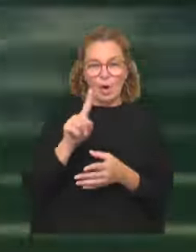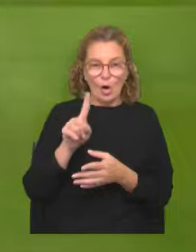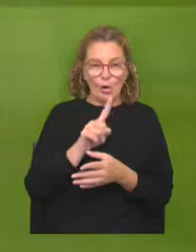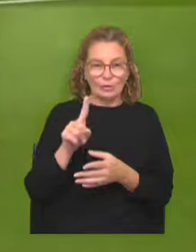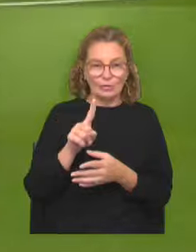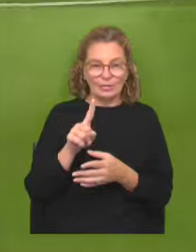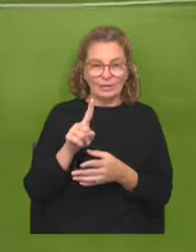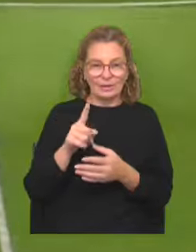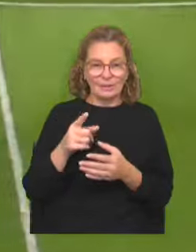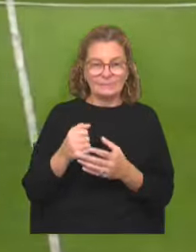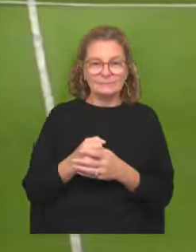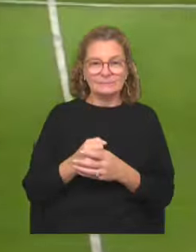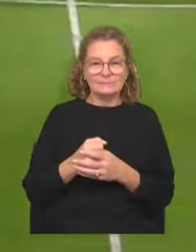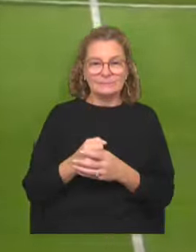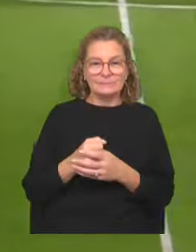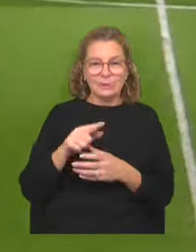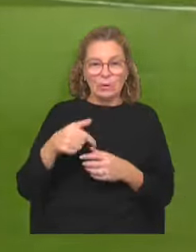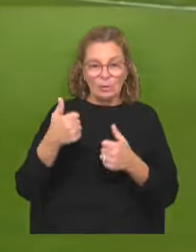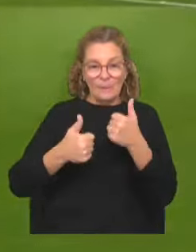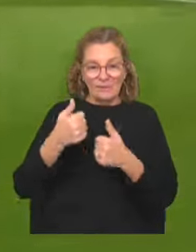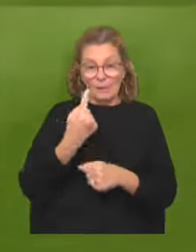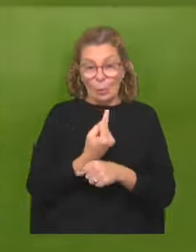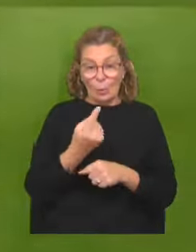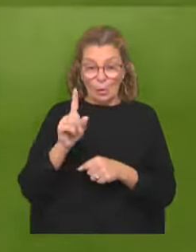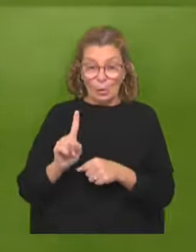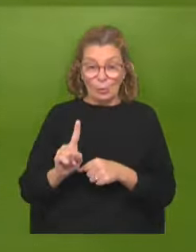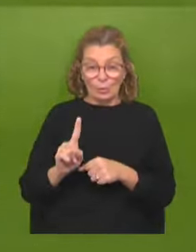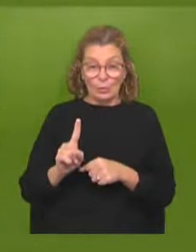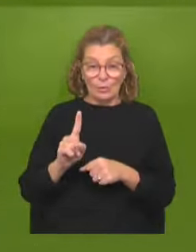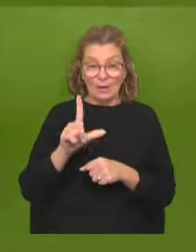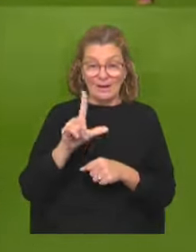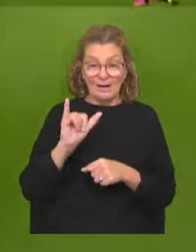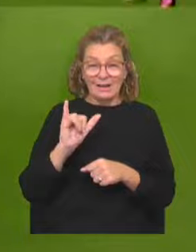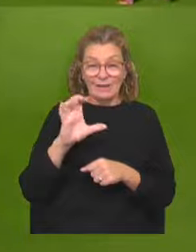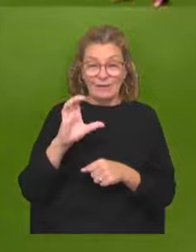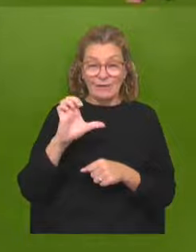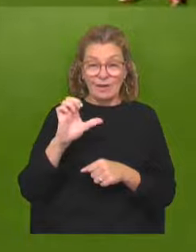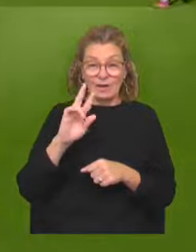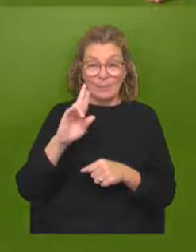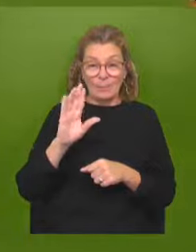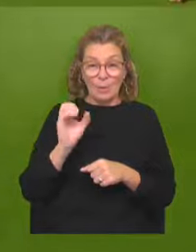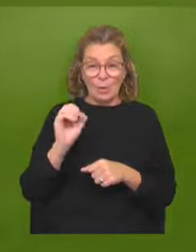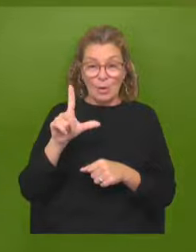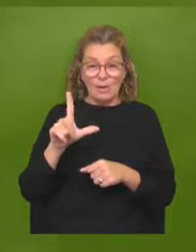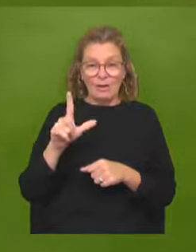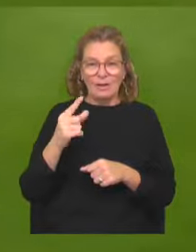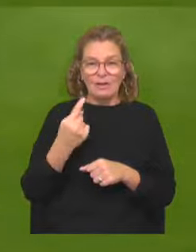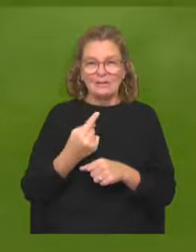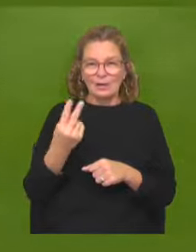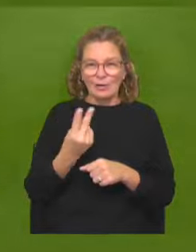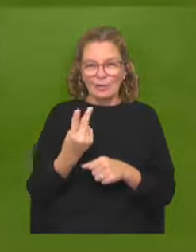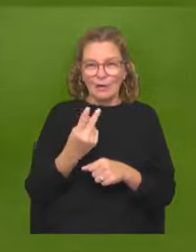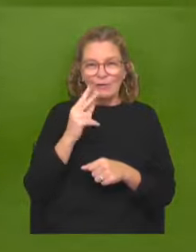de el complemento. Otro empate 1 a 1 el de Liverpool y Defensor Sporting que se jugó en la cuchilla. Anderson Duarte